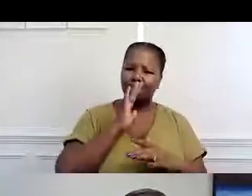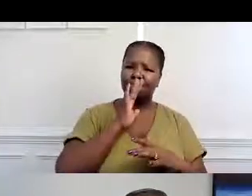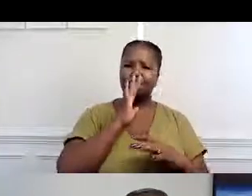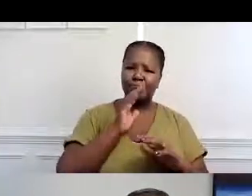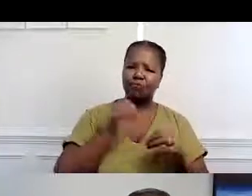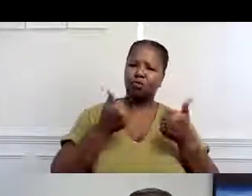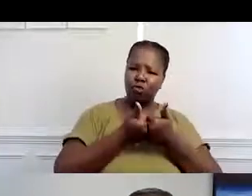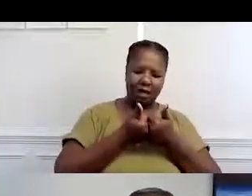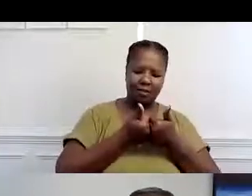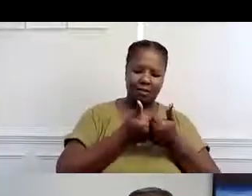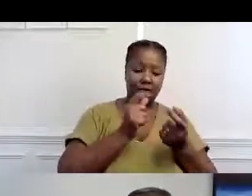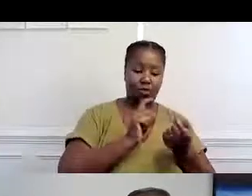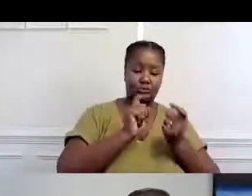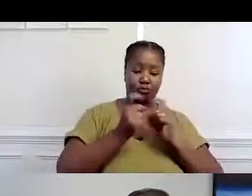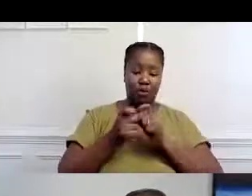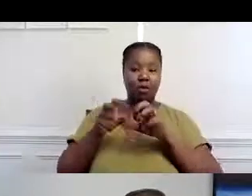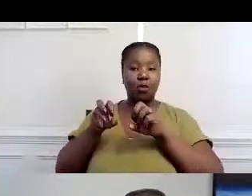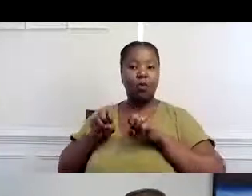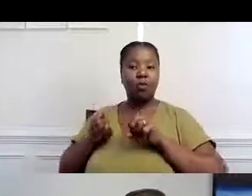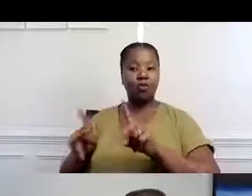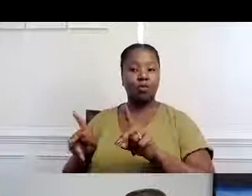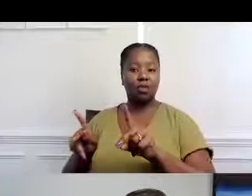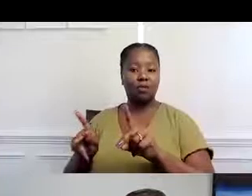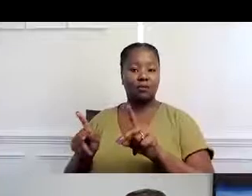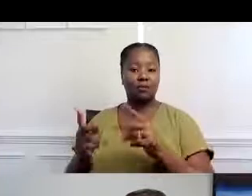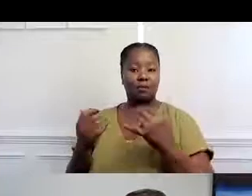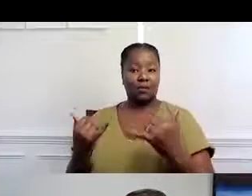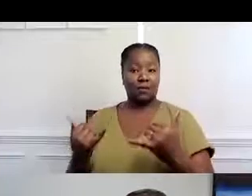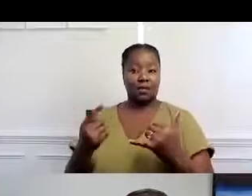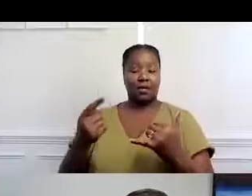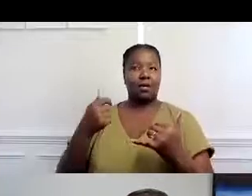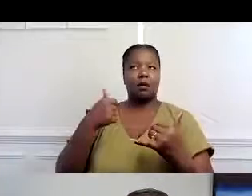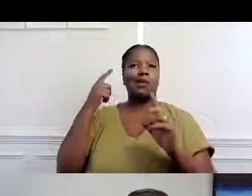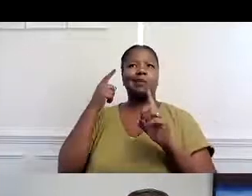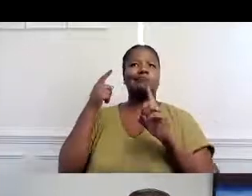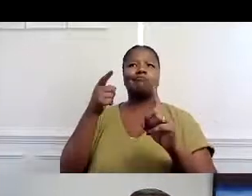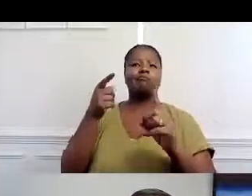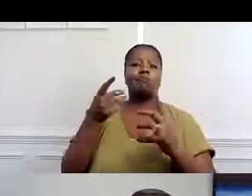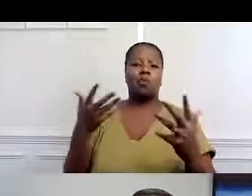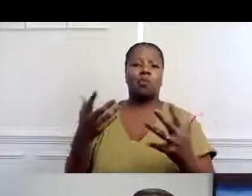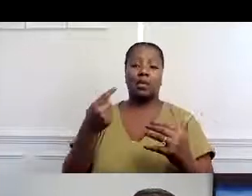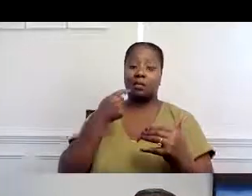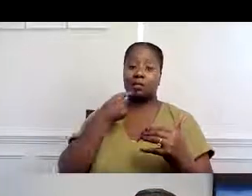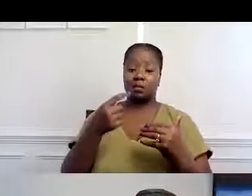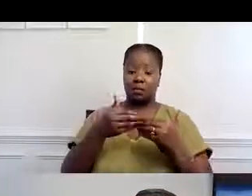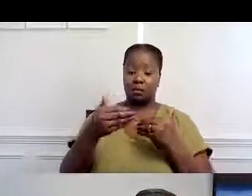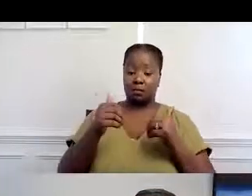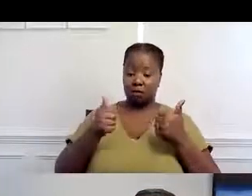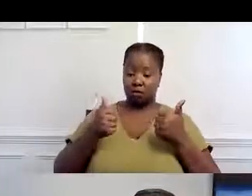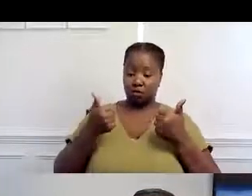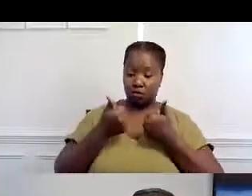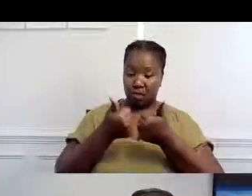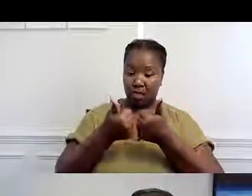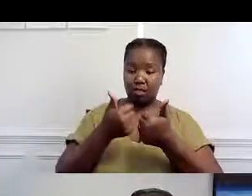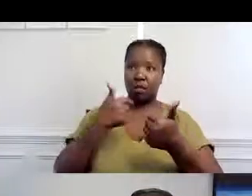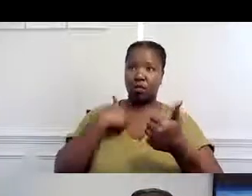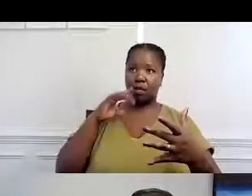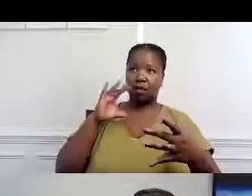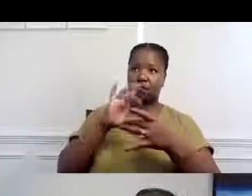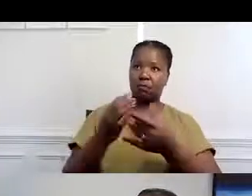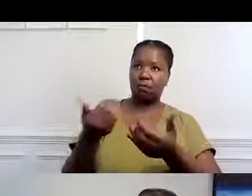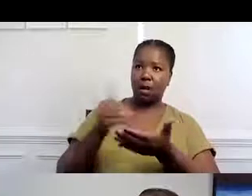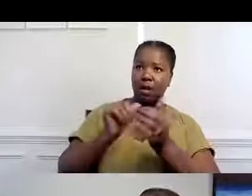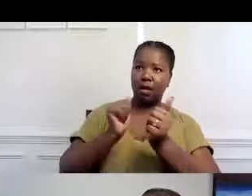usamos mucho. quiero en mi mente cambiar esa palabra desafío con oportunidad. En mi mente, quiero, claro,